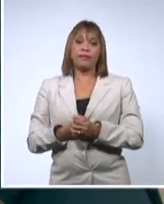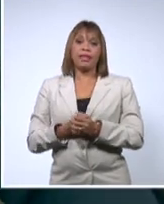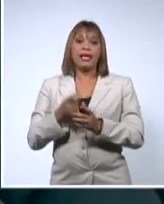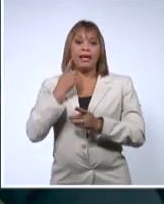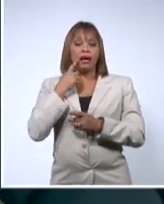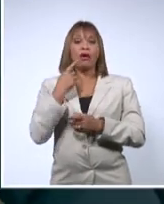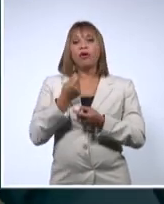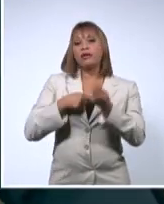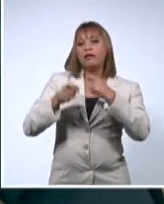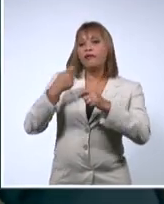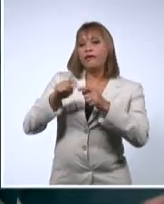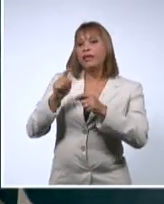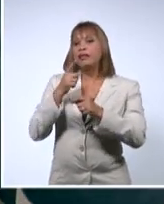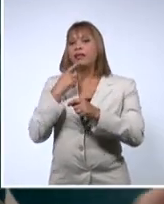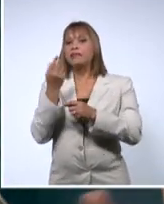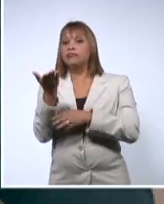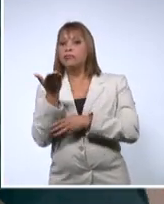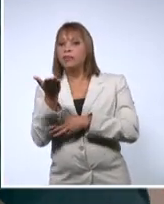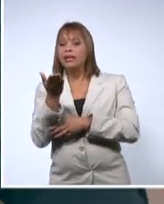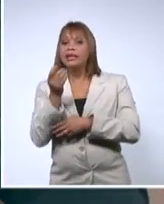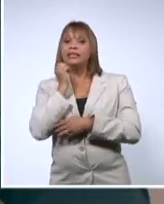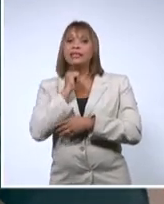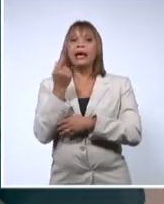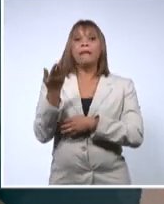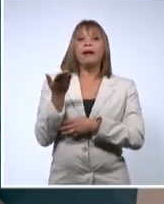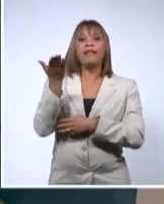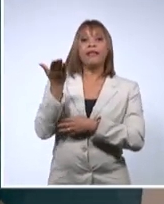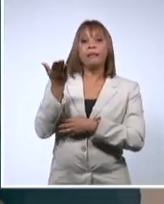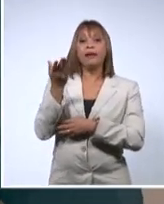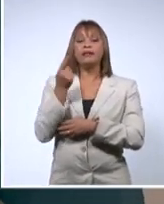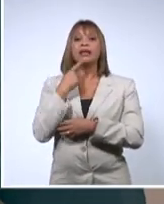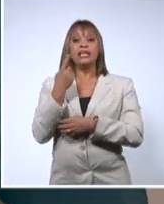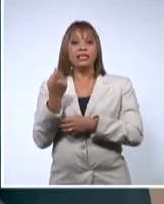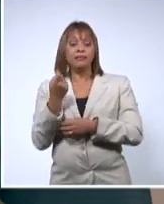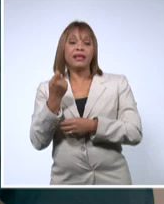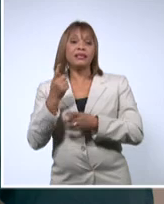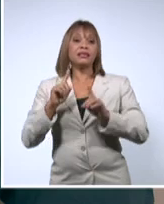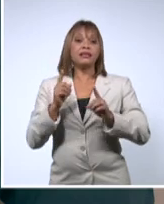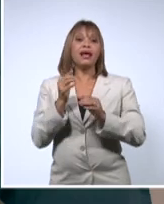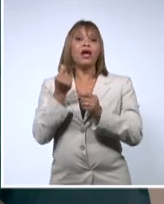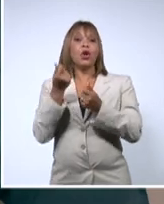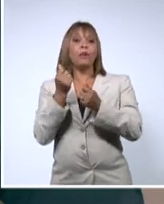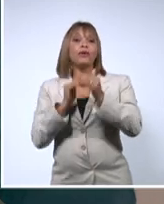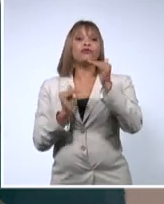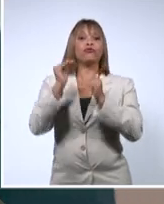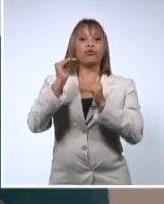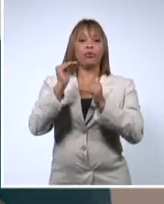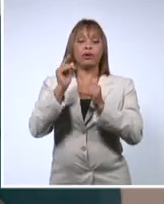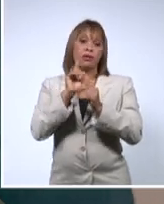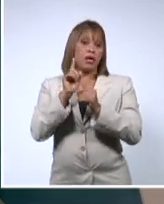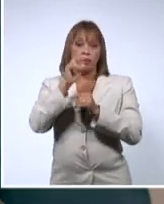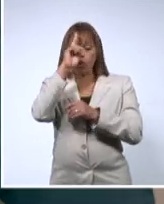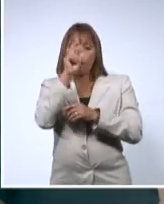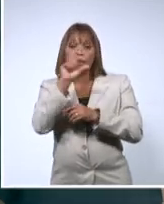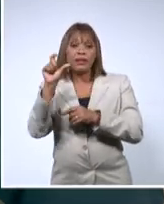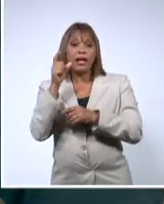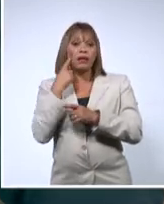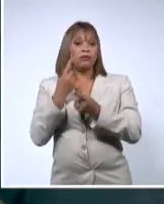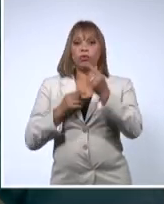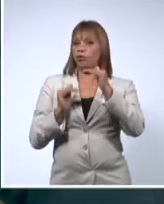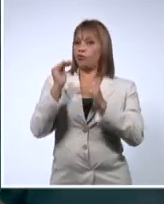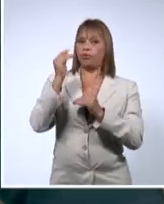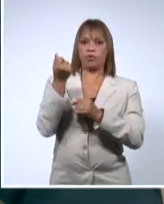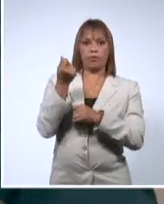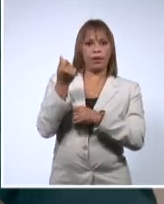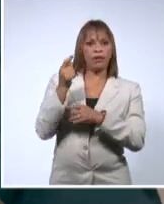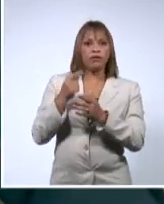y demanda, si hay menos oferta y hay más demanda, el precio sube. Aquí nadie le subido el precio de un hospital. Ni le han subido el